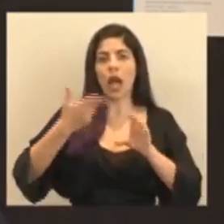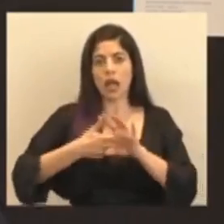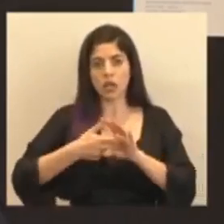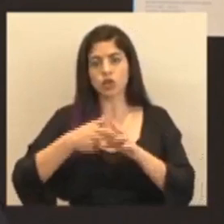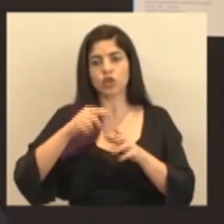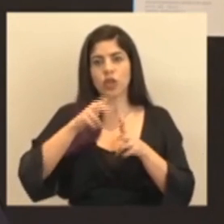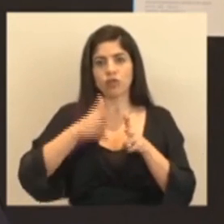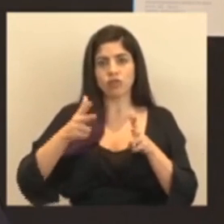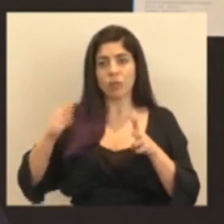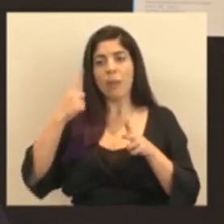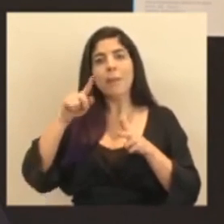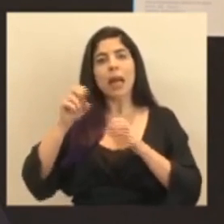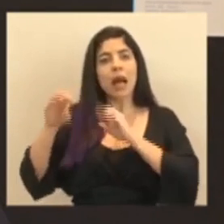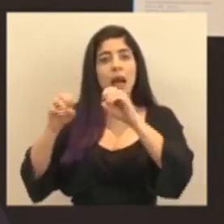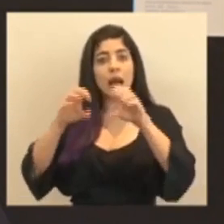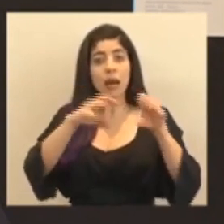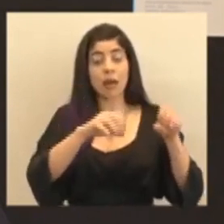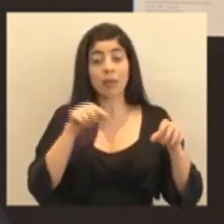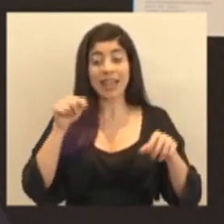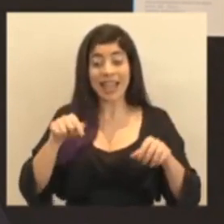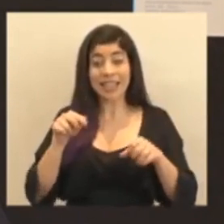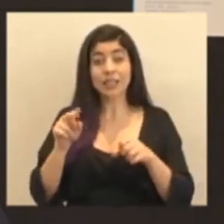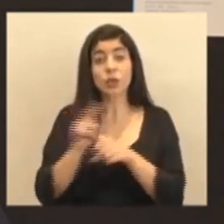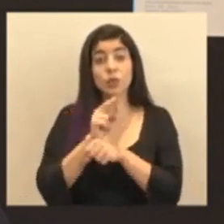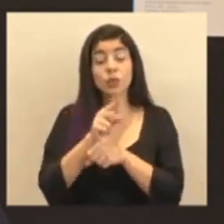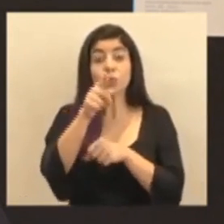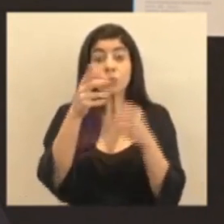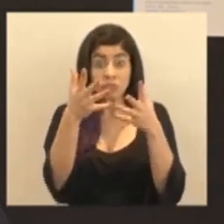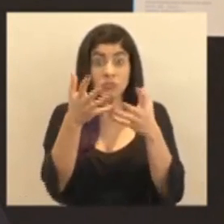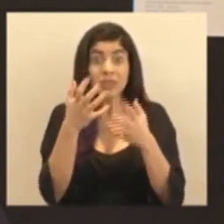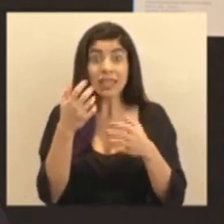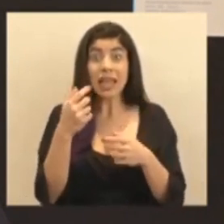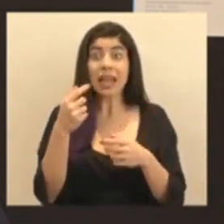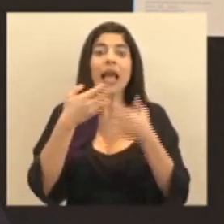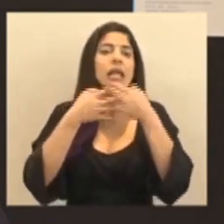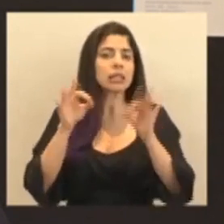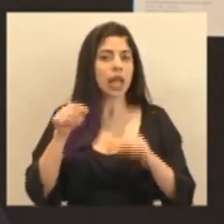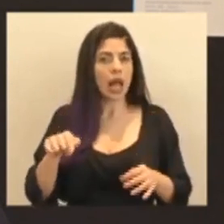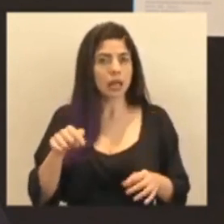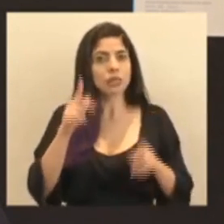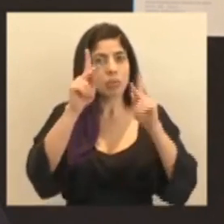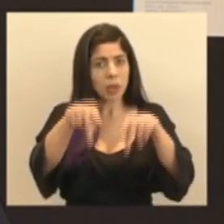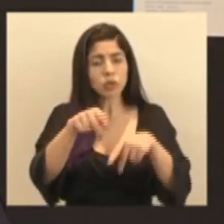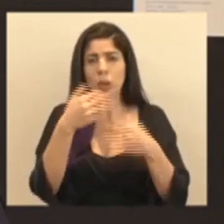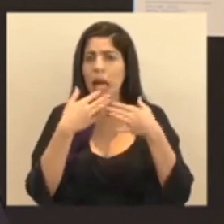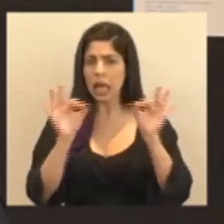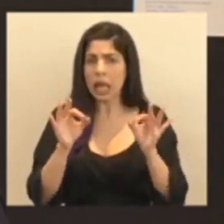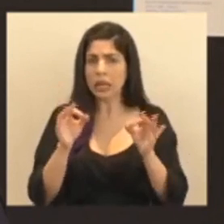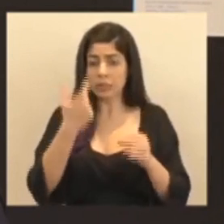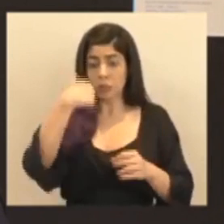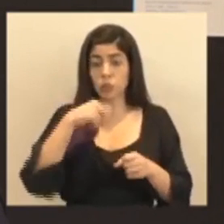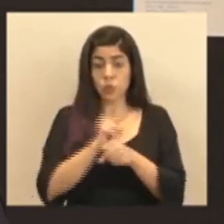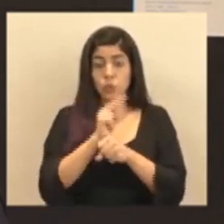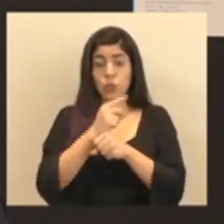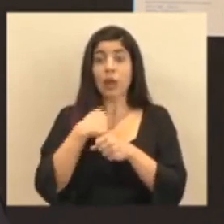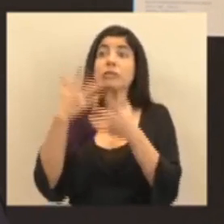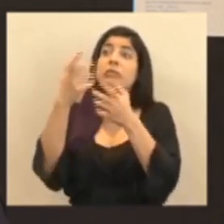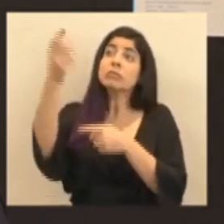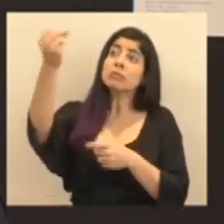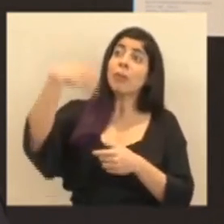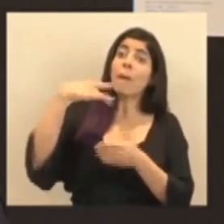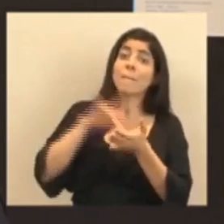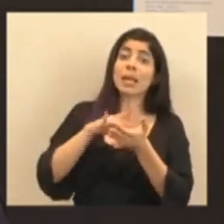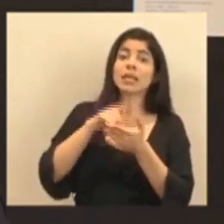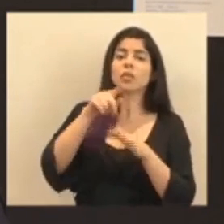Para optar por esta opción de entrega a domicilio, que es gratuito para la persona, para el usuario, deben